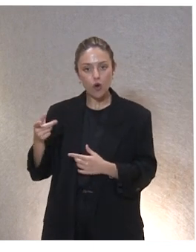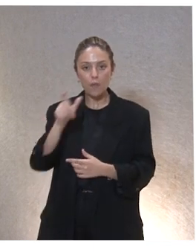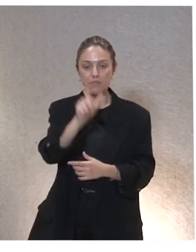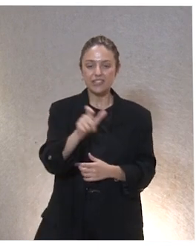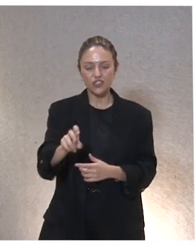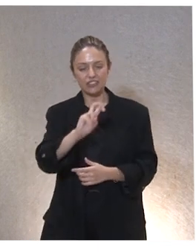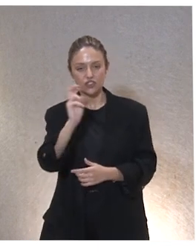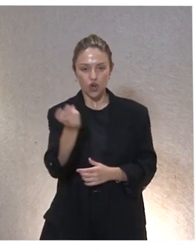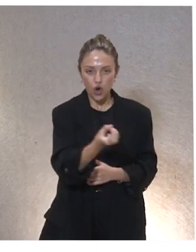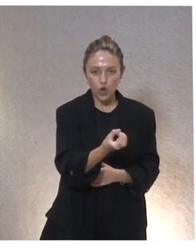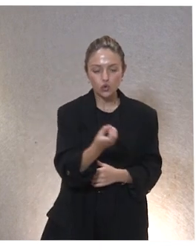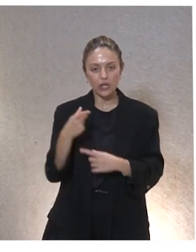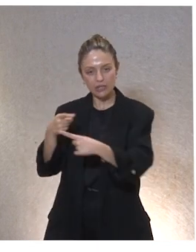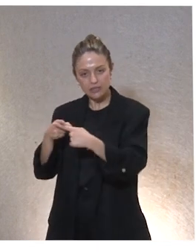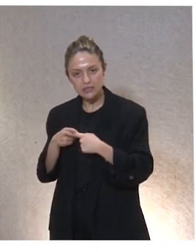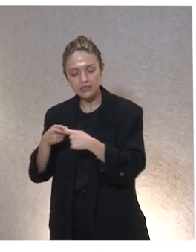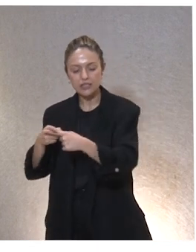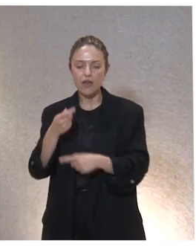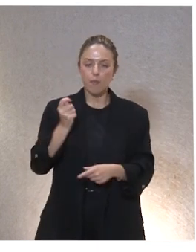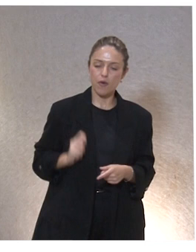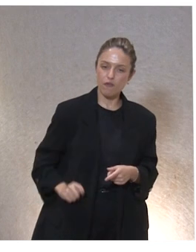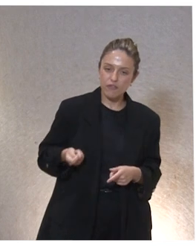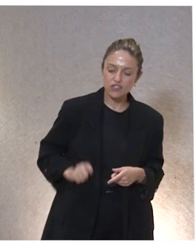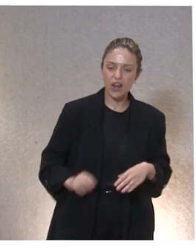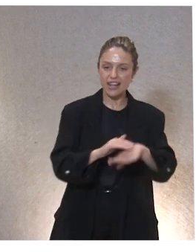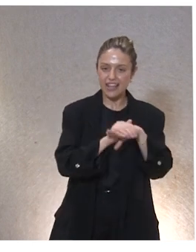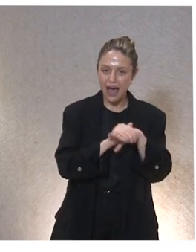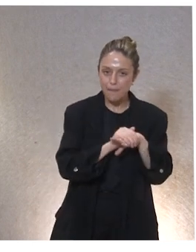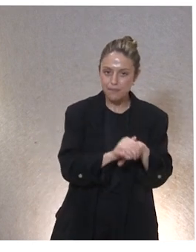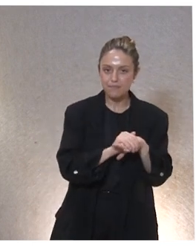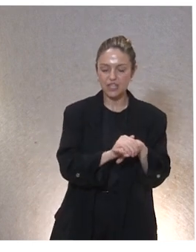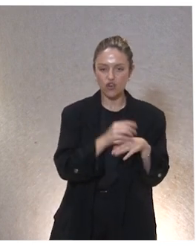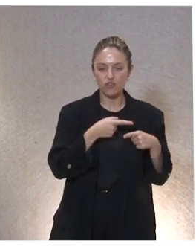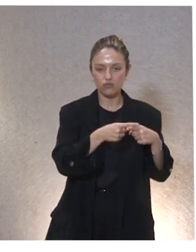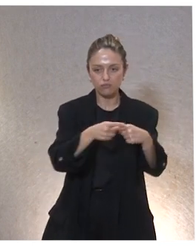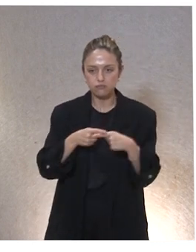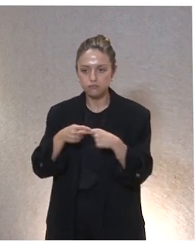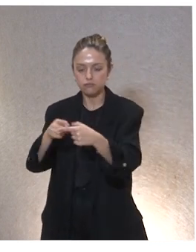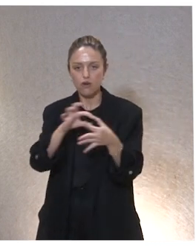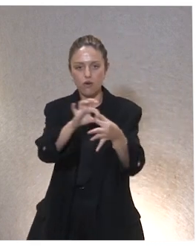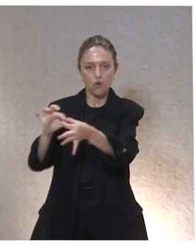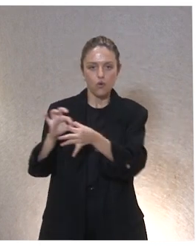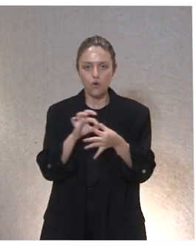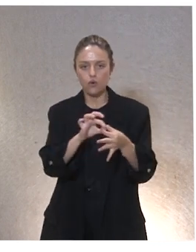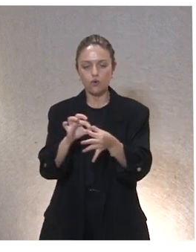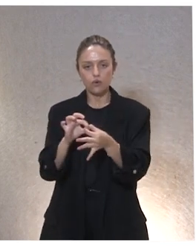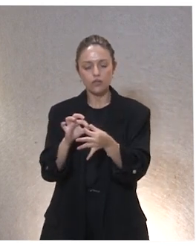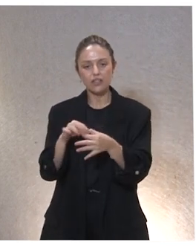personas de otros profesionales de amigos pero tenemos que tener toda esa